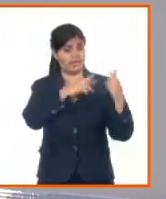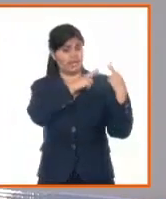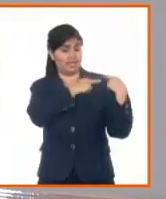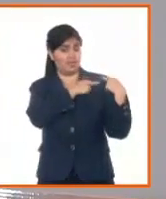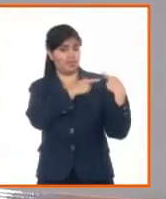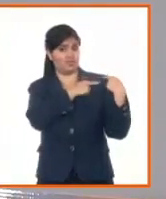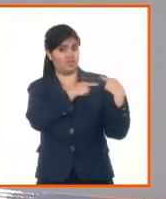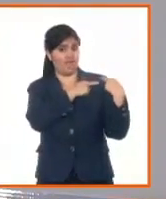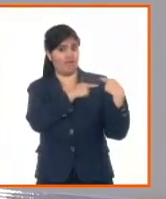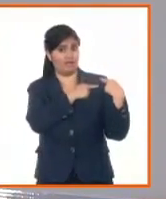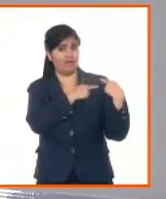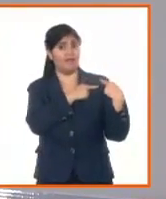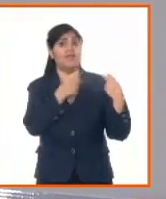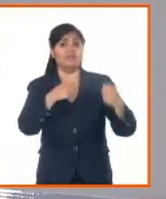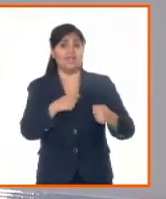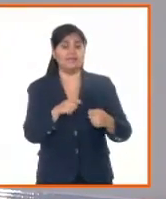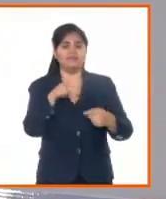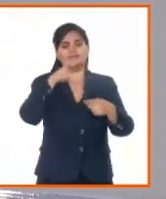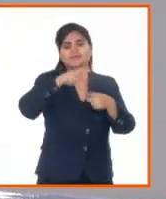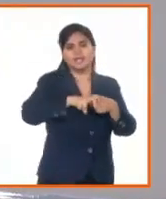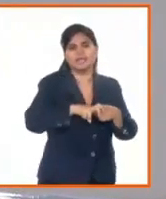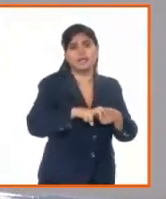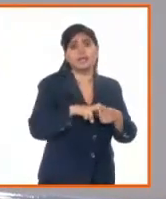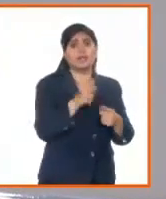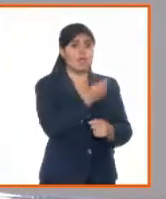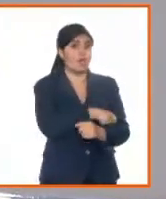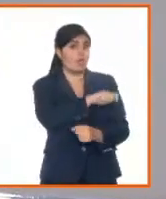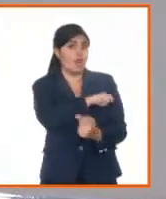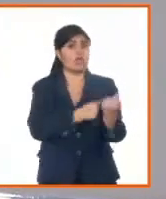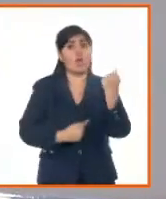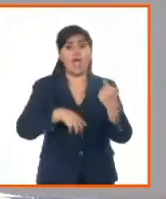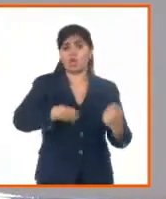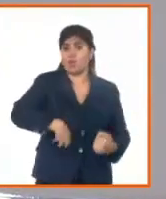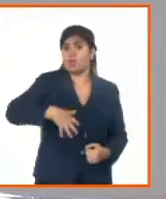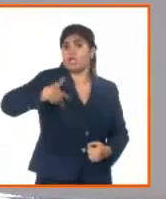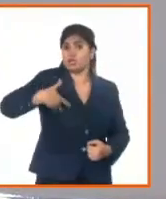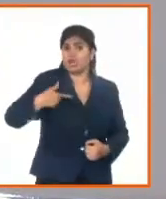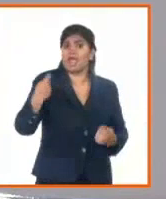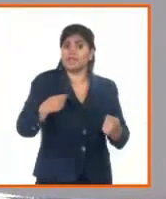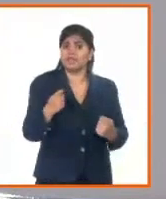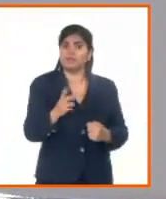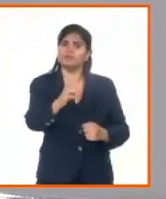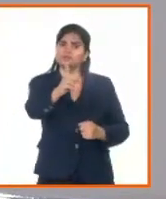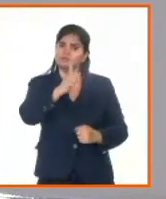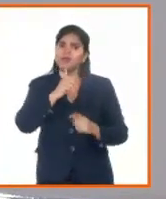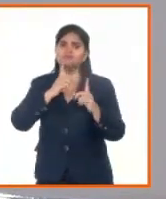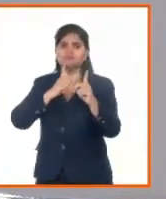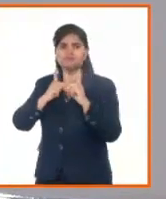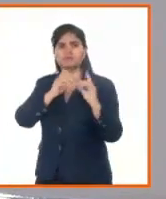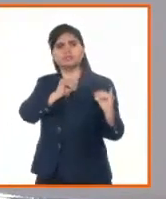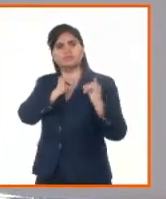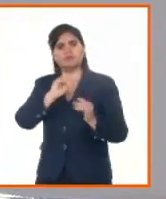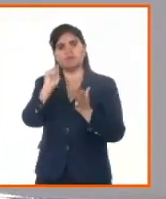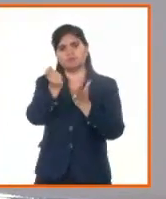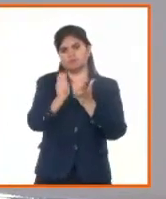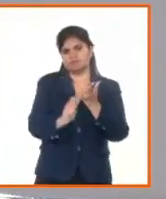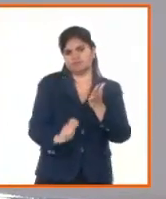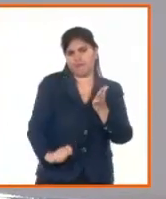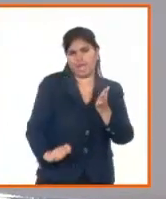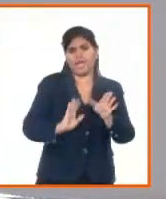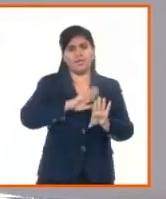estas peticiones online. Entonces, este es un tema que también nosotros lo